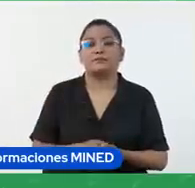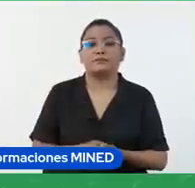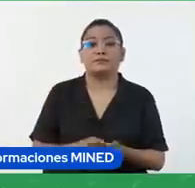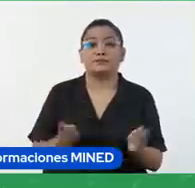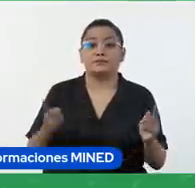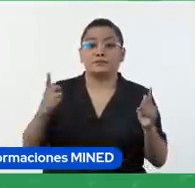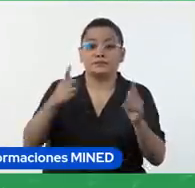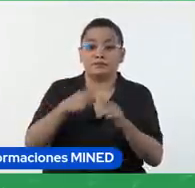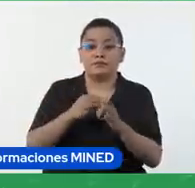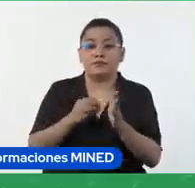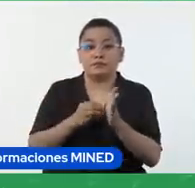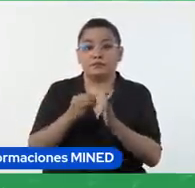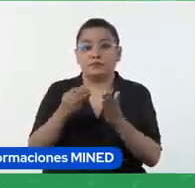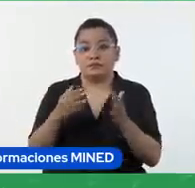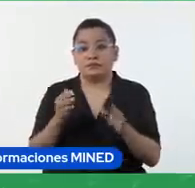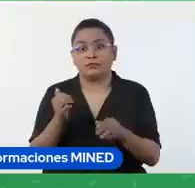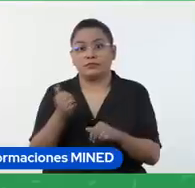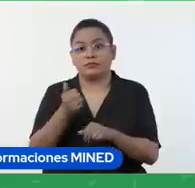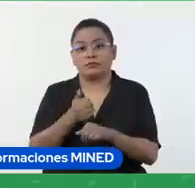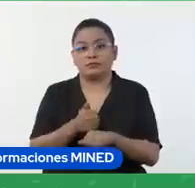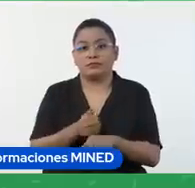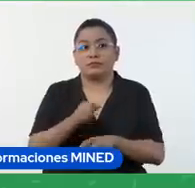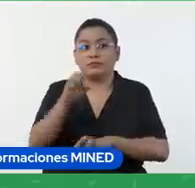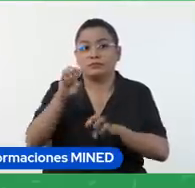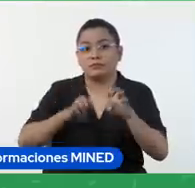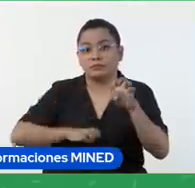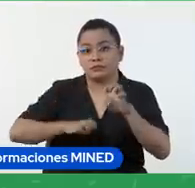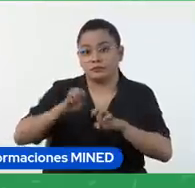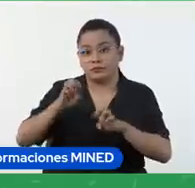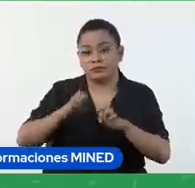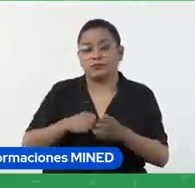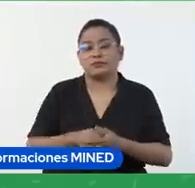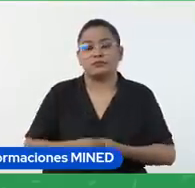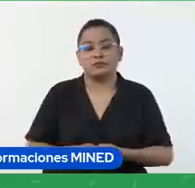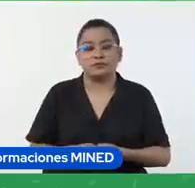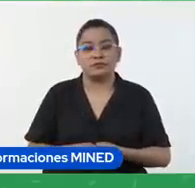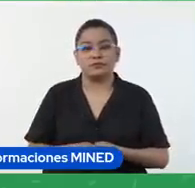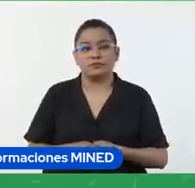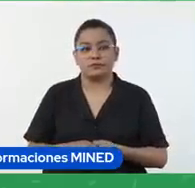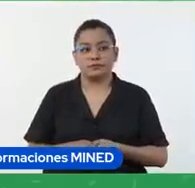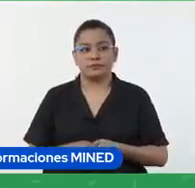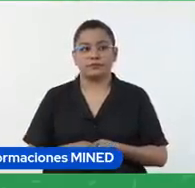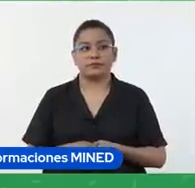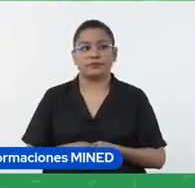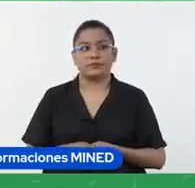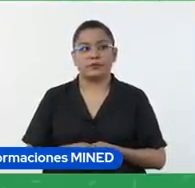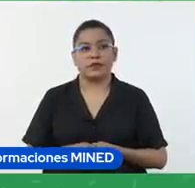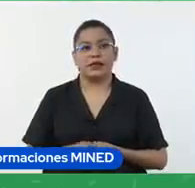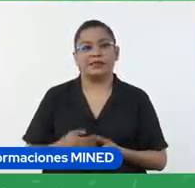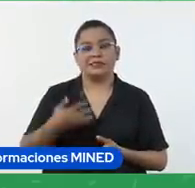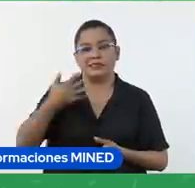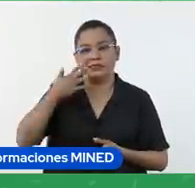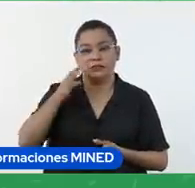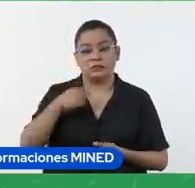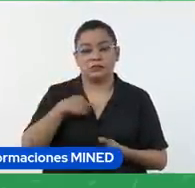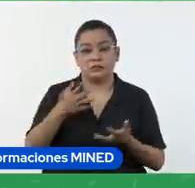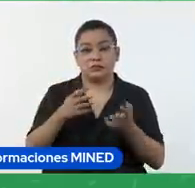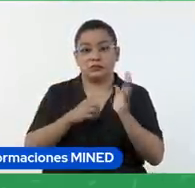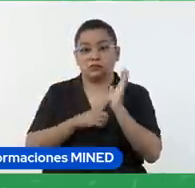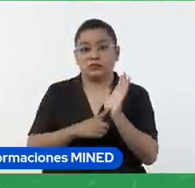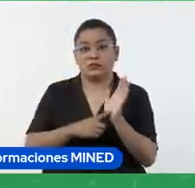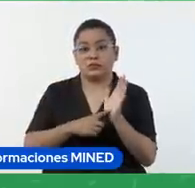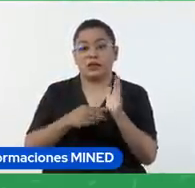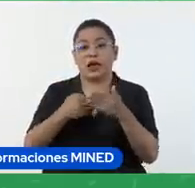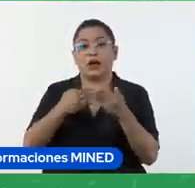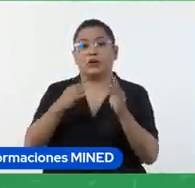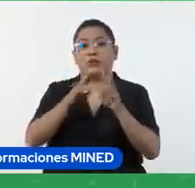En este caso, la evaluación sumativa. Bien, ese ejemplo quería mostrar con Classroom